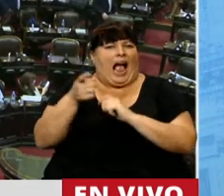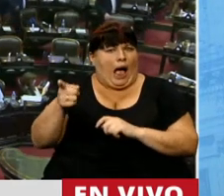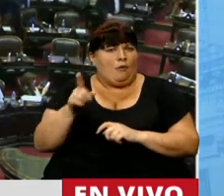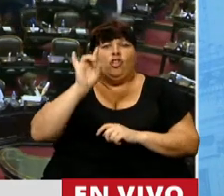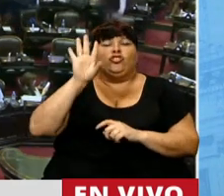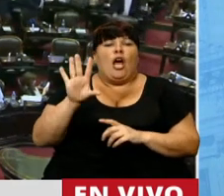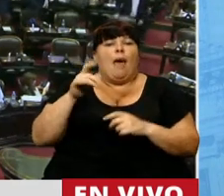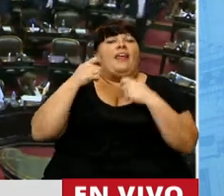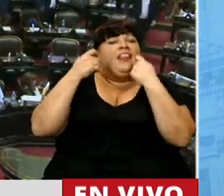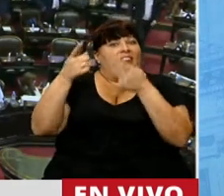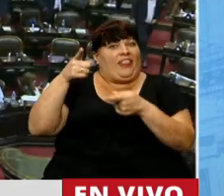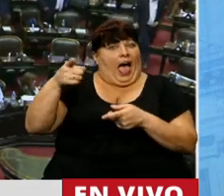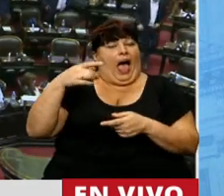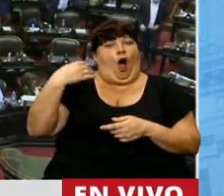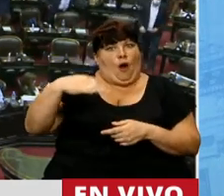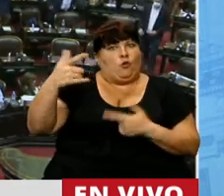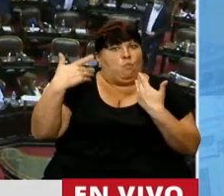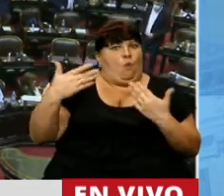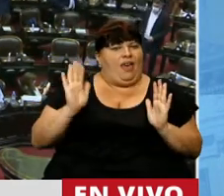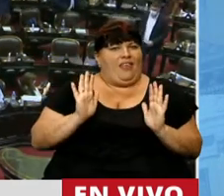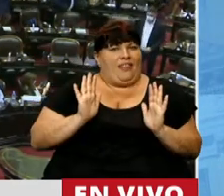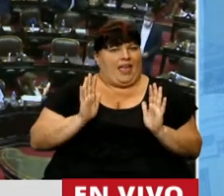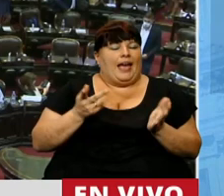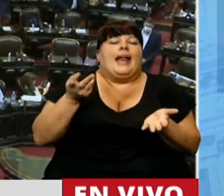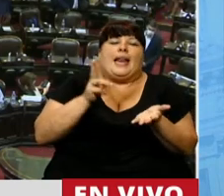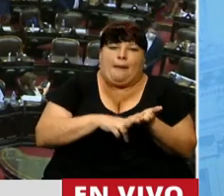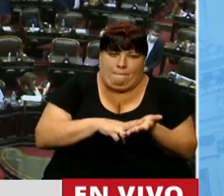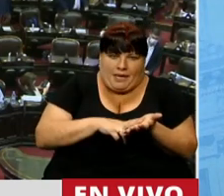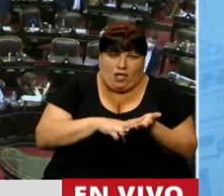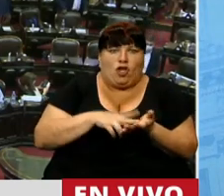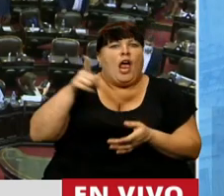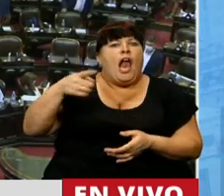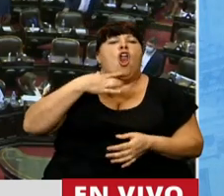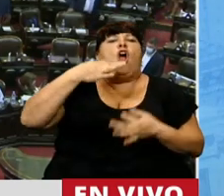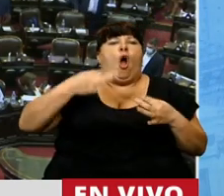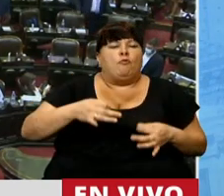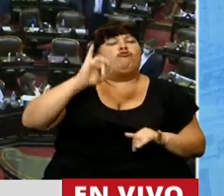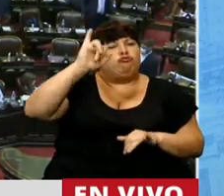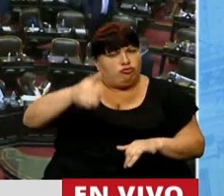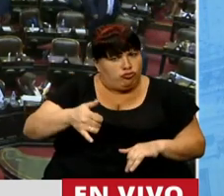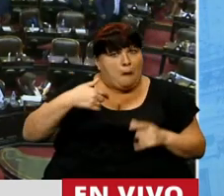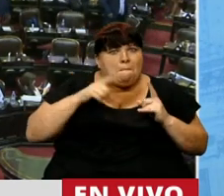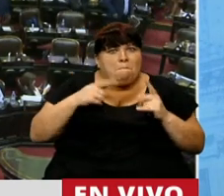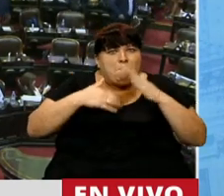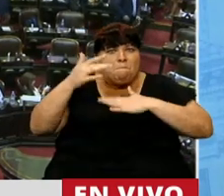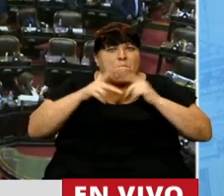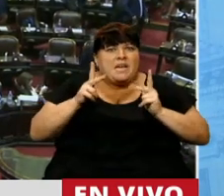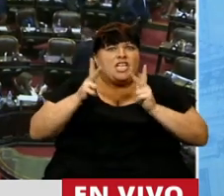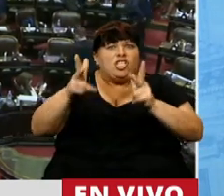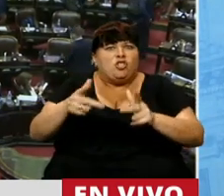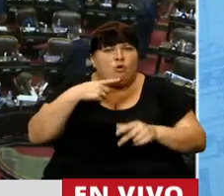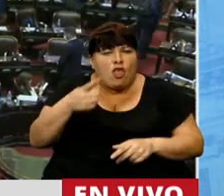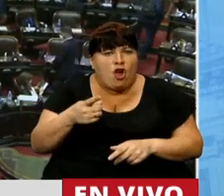sino que le daba la facultad de hacerlo. Repito, a lo que se había comprometido personalmente